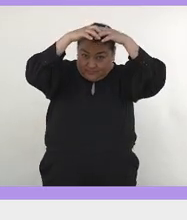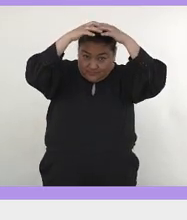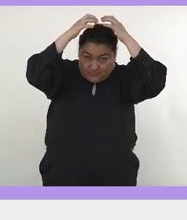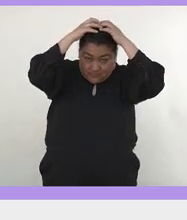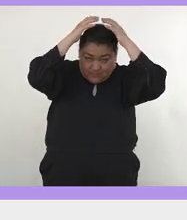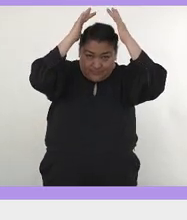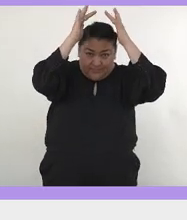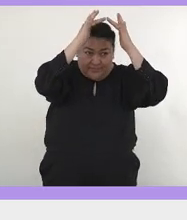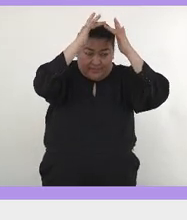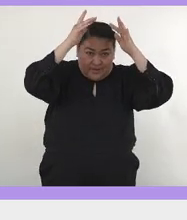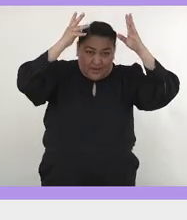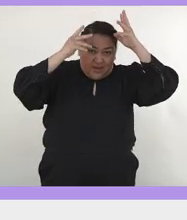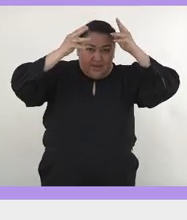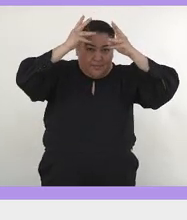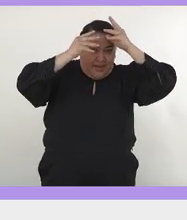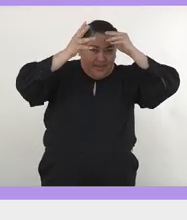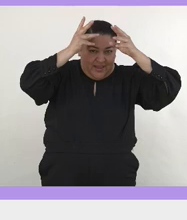cambia.